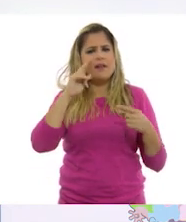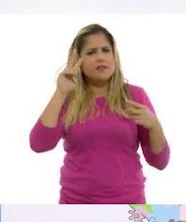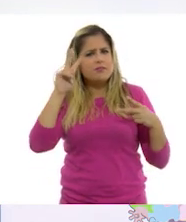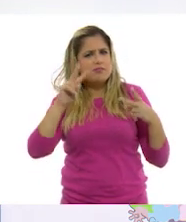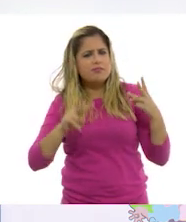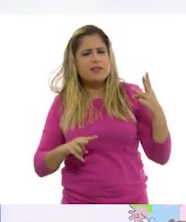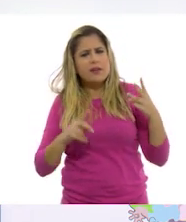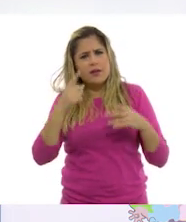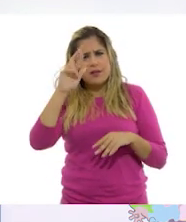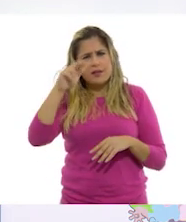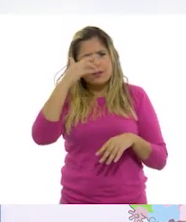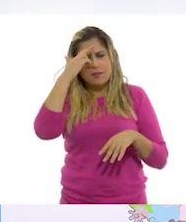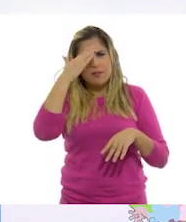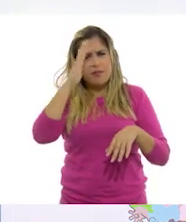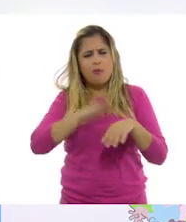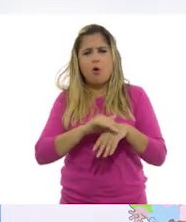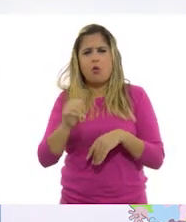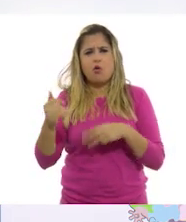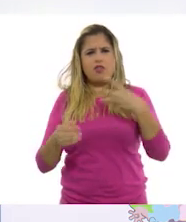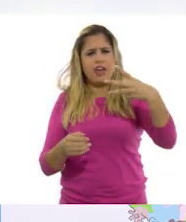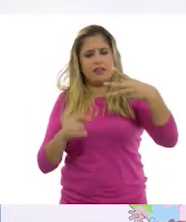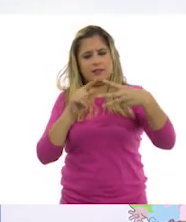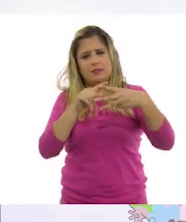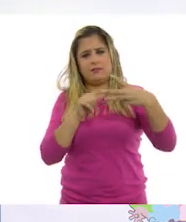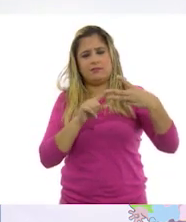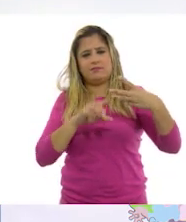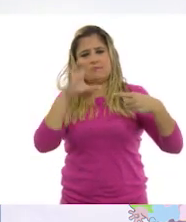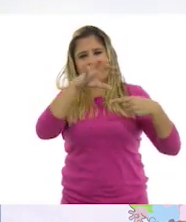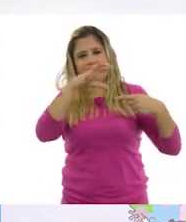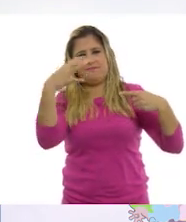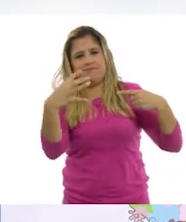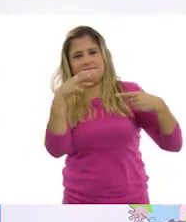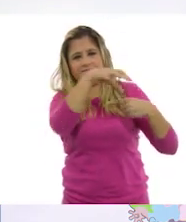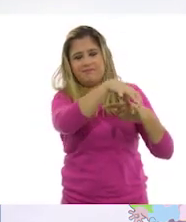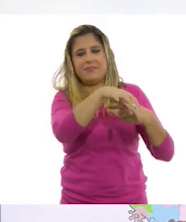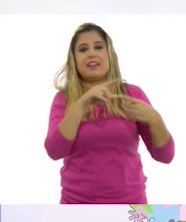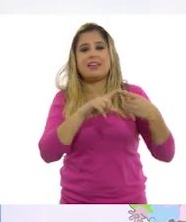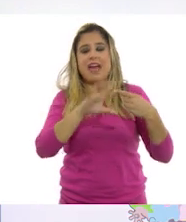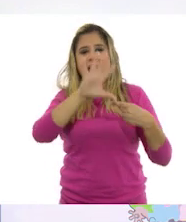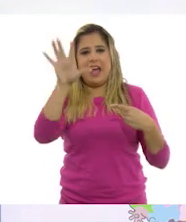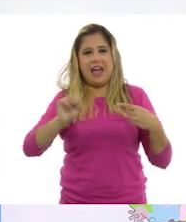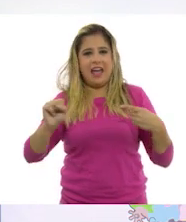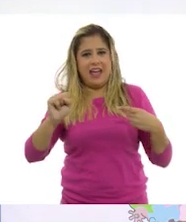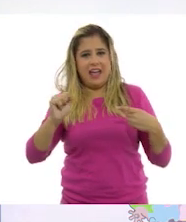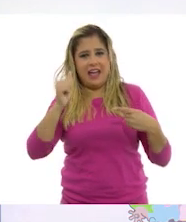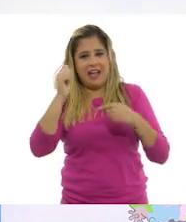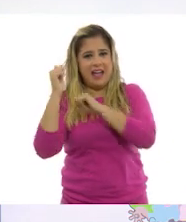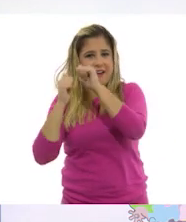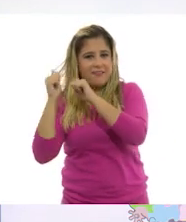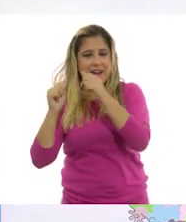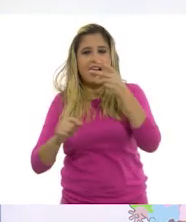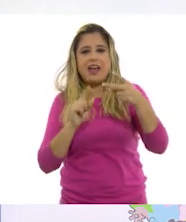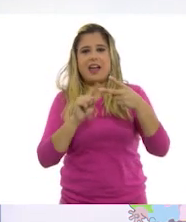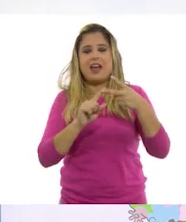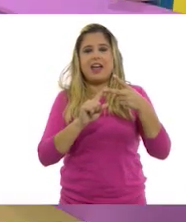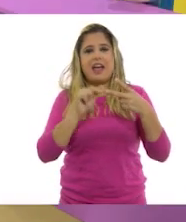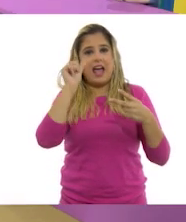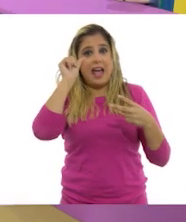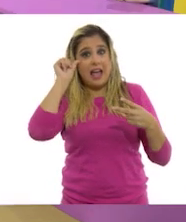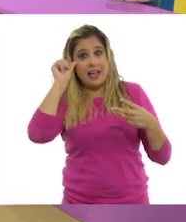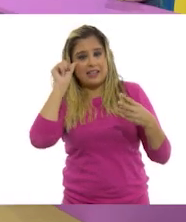ejercicio para recordar otros tres continentes. Como ya habíamos mencionado, África, Oceanía y Asia.